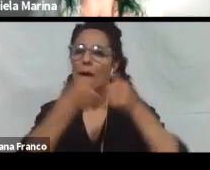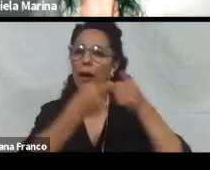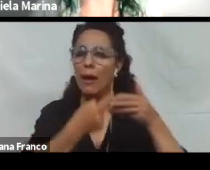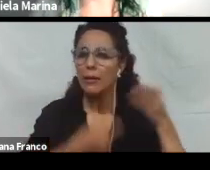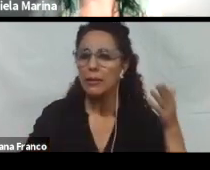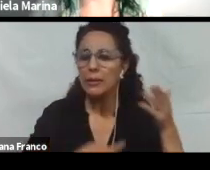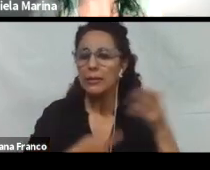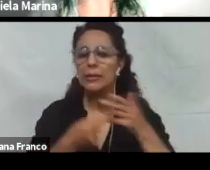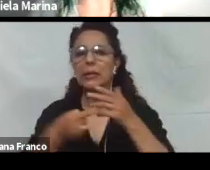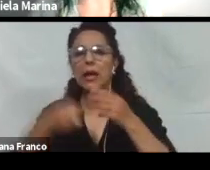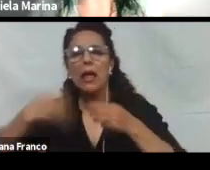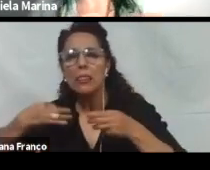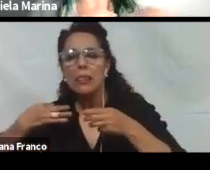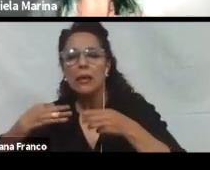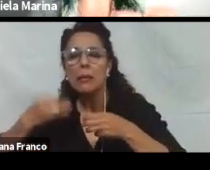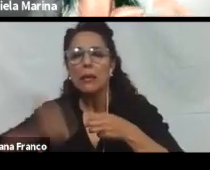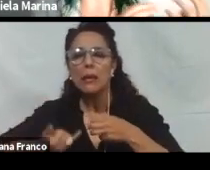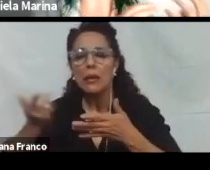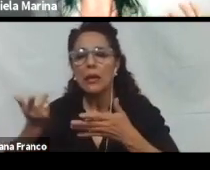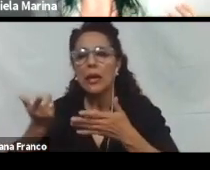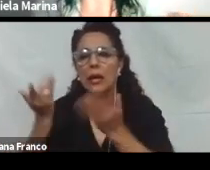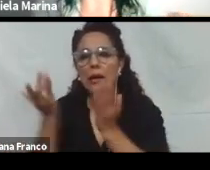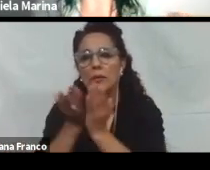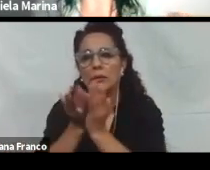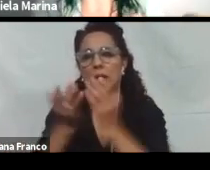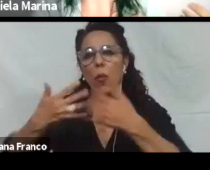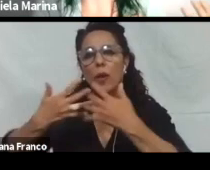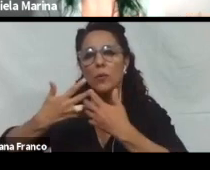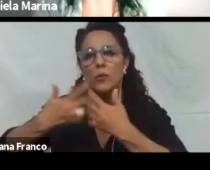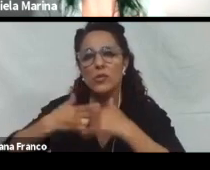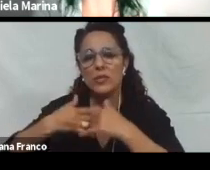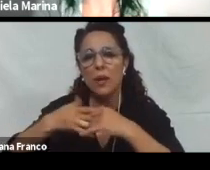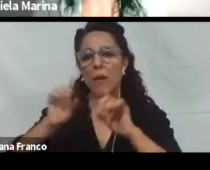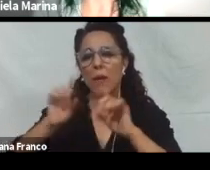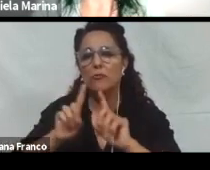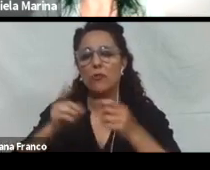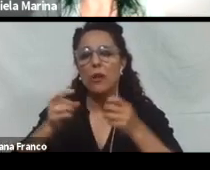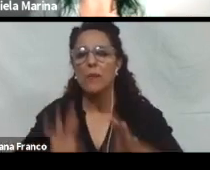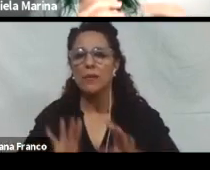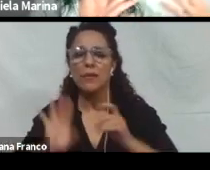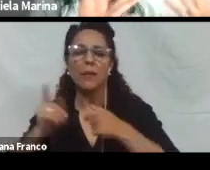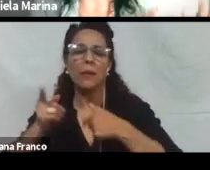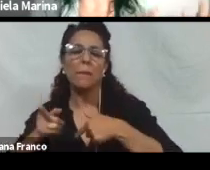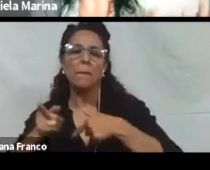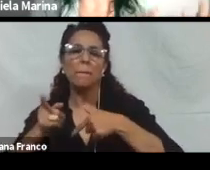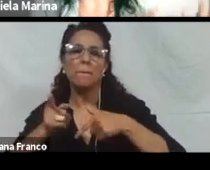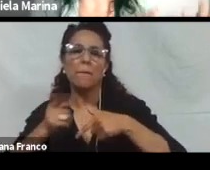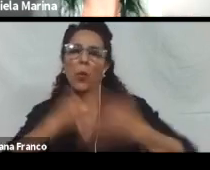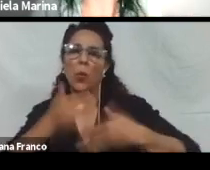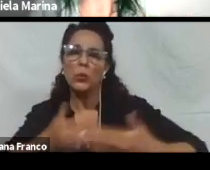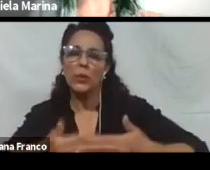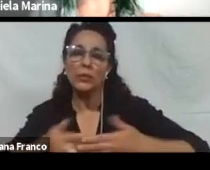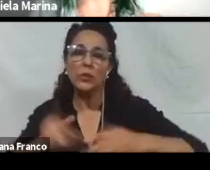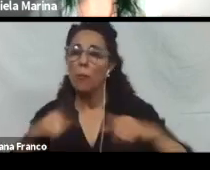un sistema educativo para que no solo la herramienta de la aplicación en sí sea accesible y pueda ser utilizada por todas las